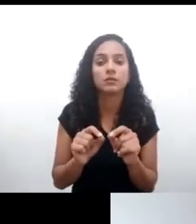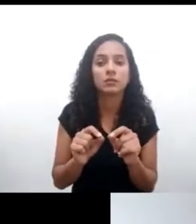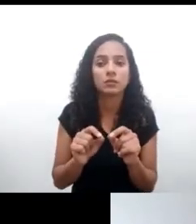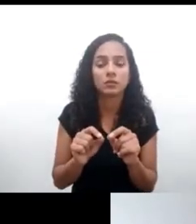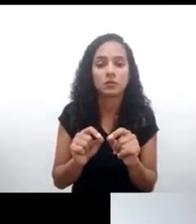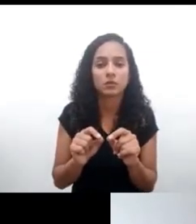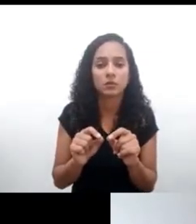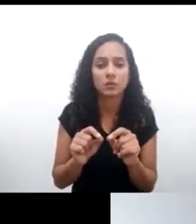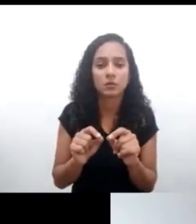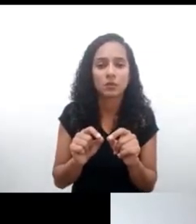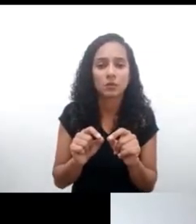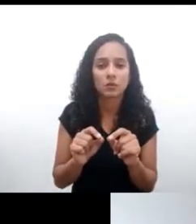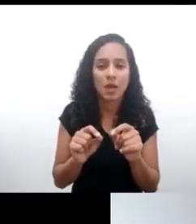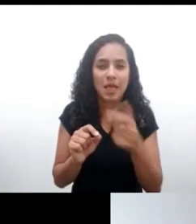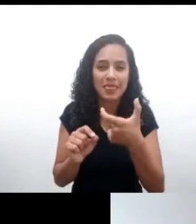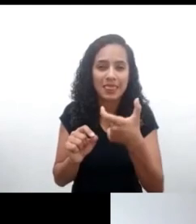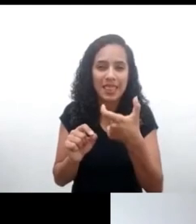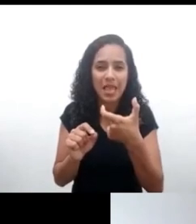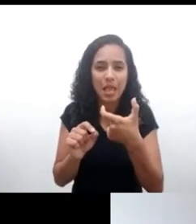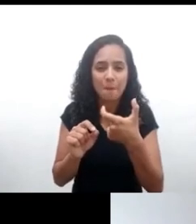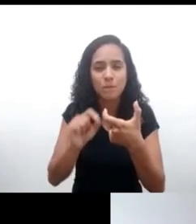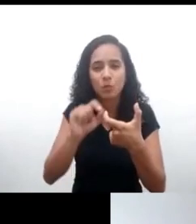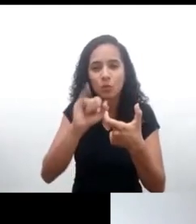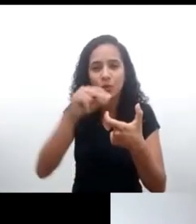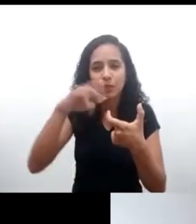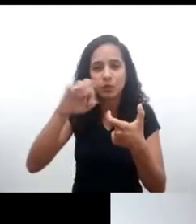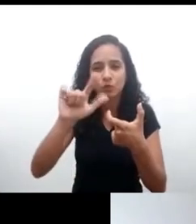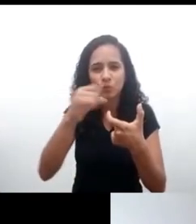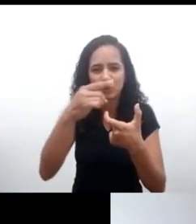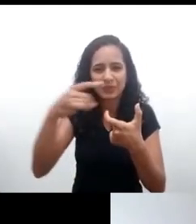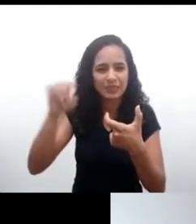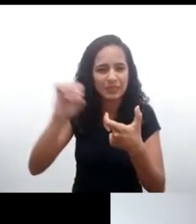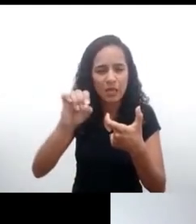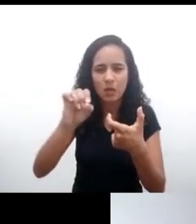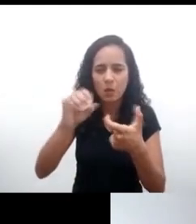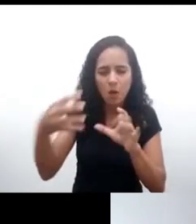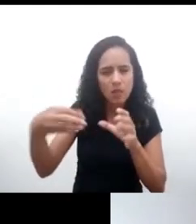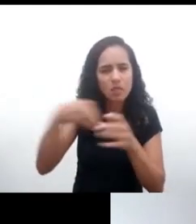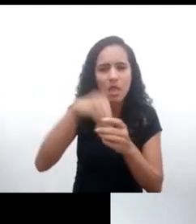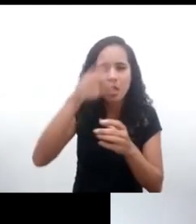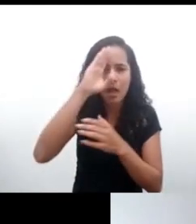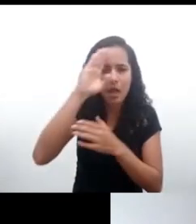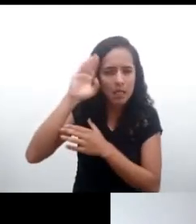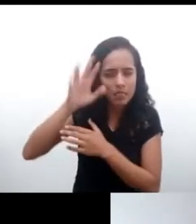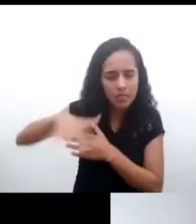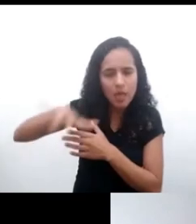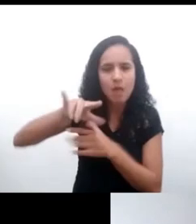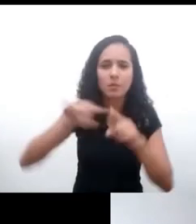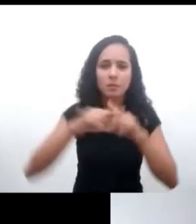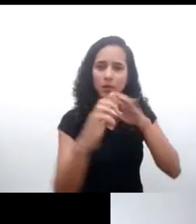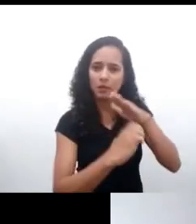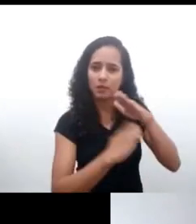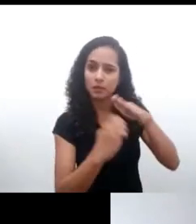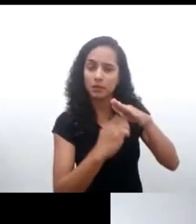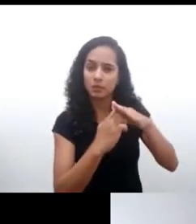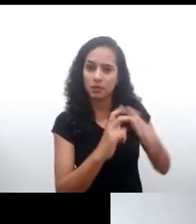ámbito académico, en fin, en el ámbito de las empresas privadas, implica pensar, por un lado, en aquellos sujetos y comunidades que